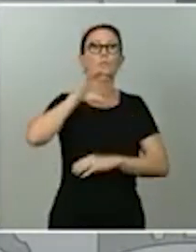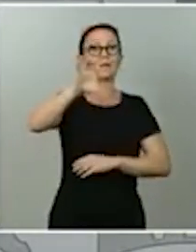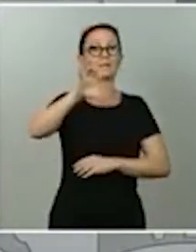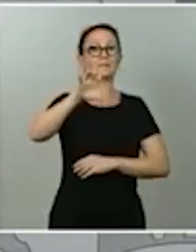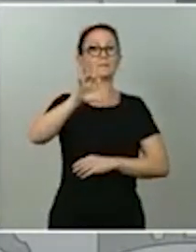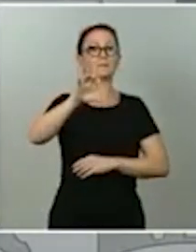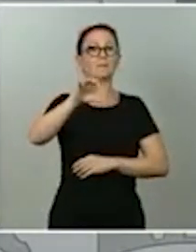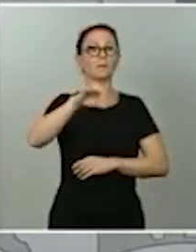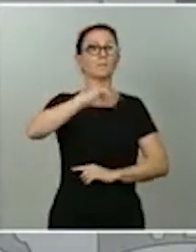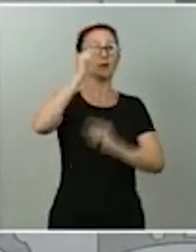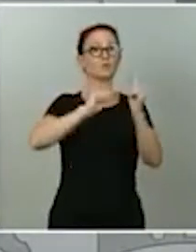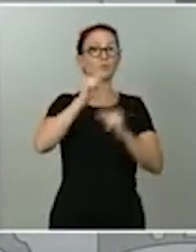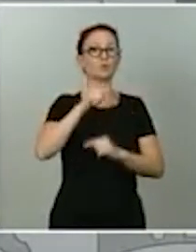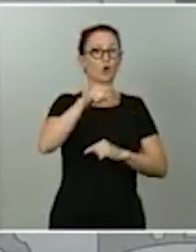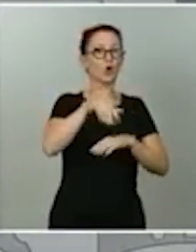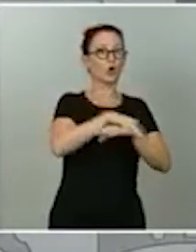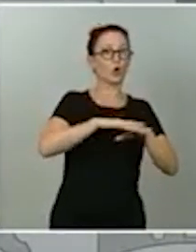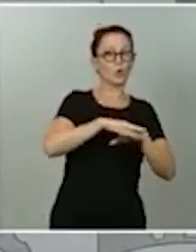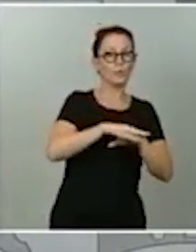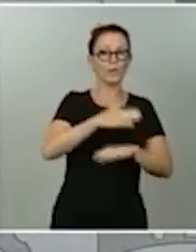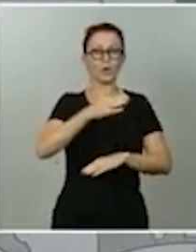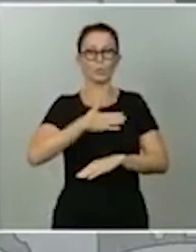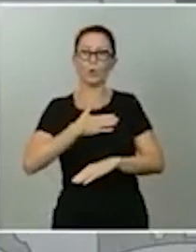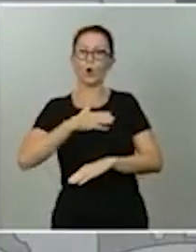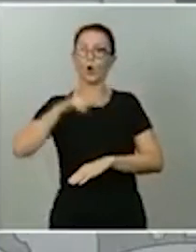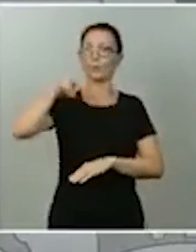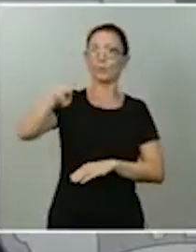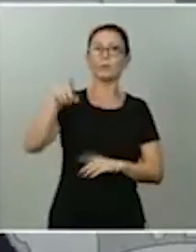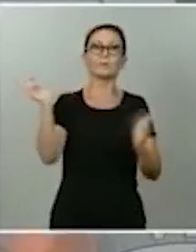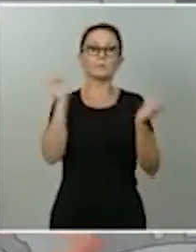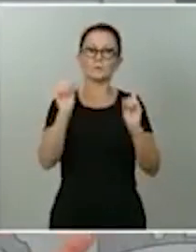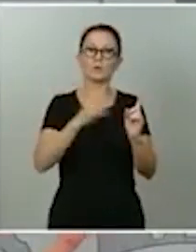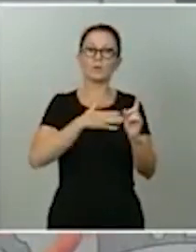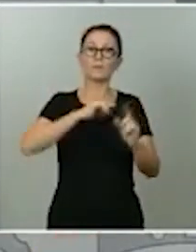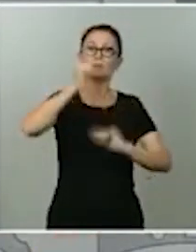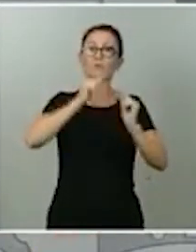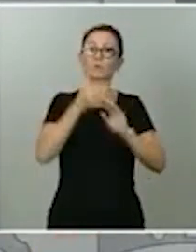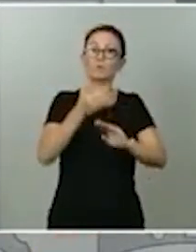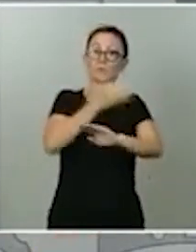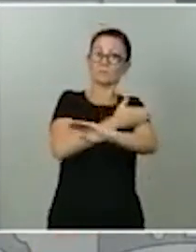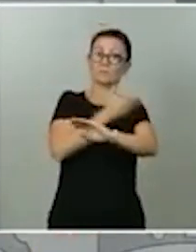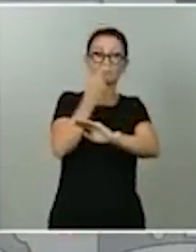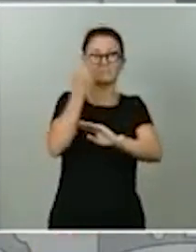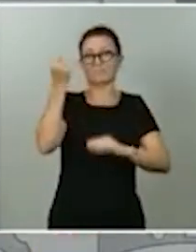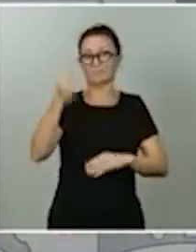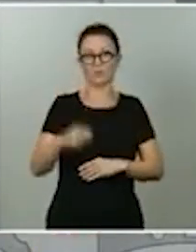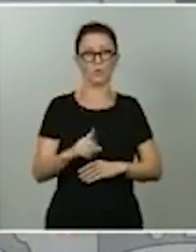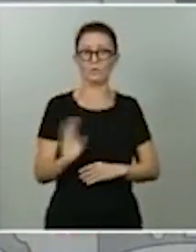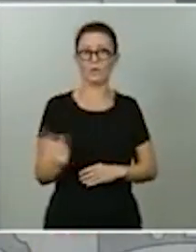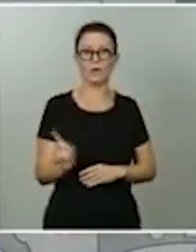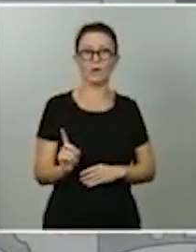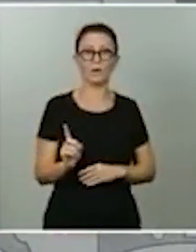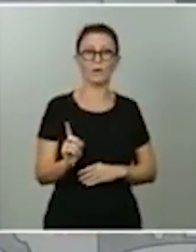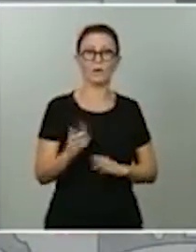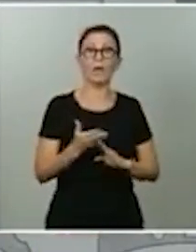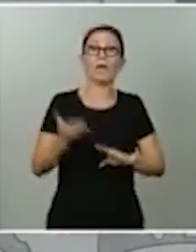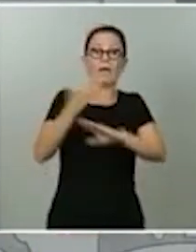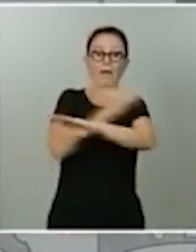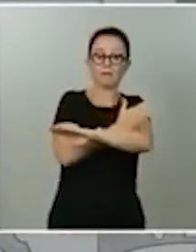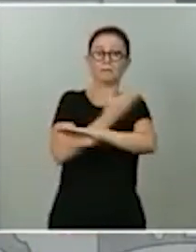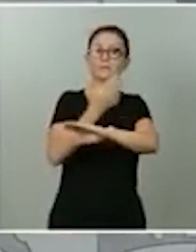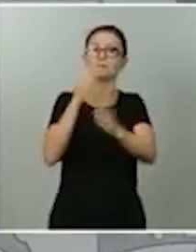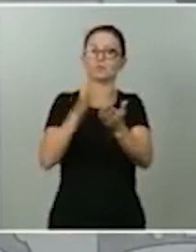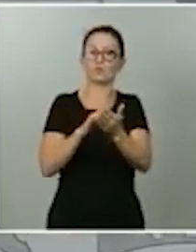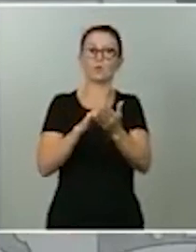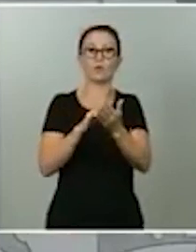otro, unos presupuestos de país. Los presupuestos antiguos eran ya inservibles antes de que la crisis de la pandemia emergiera